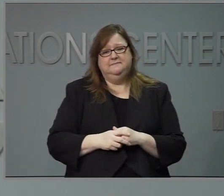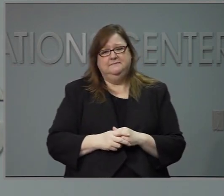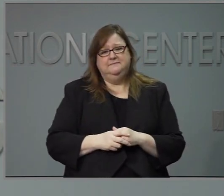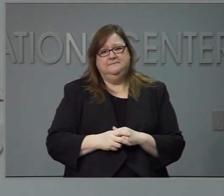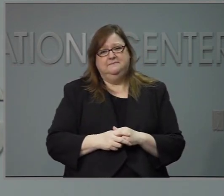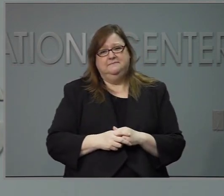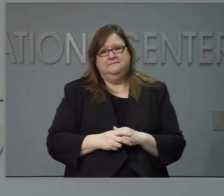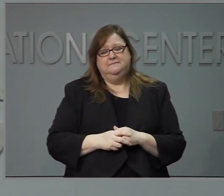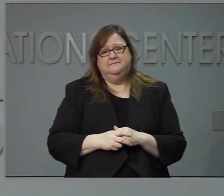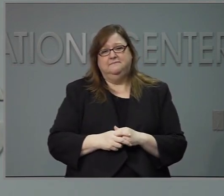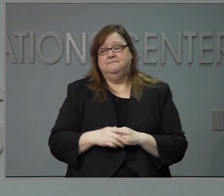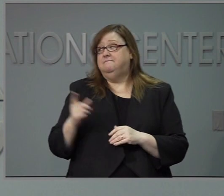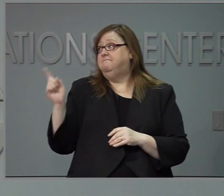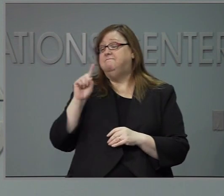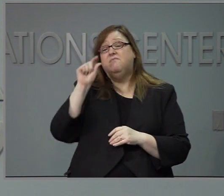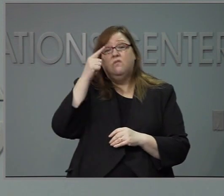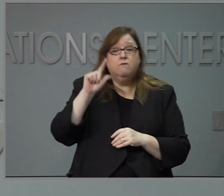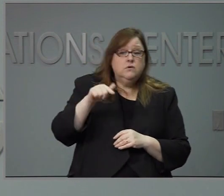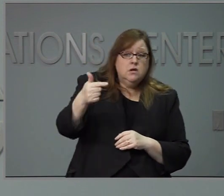La siguiente por favor.